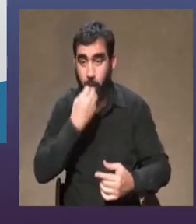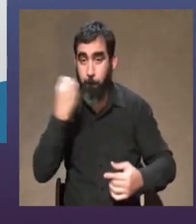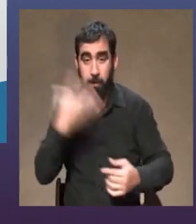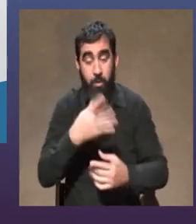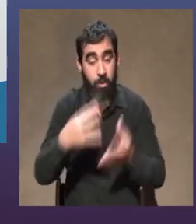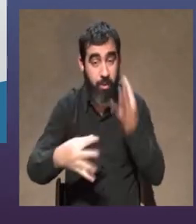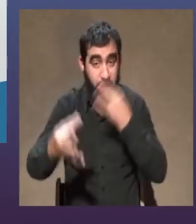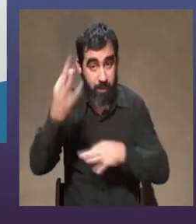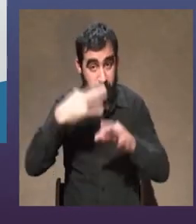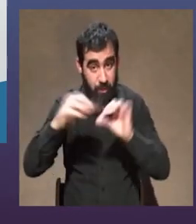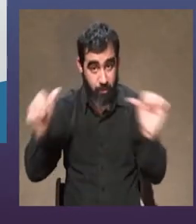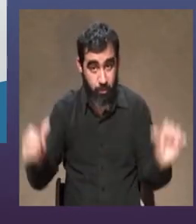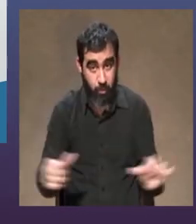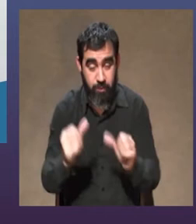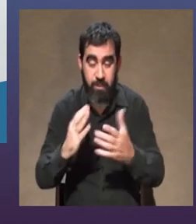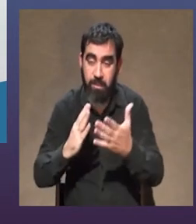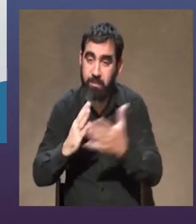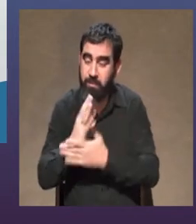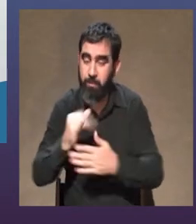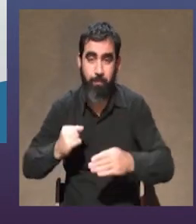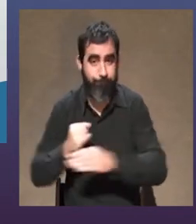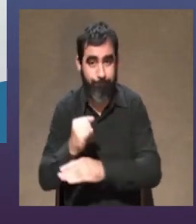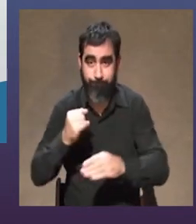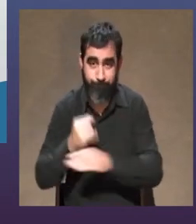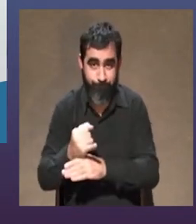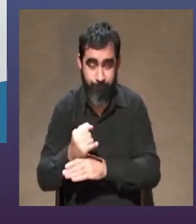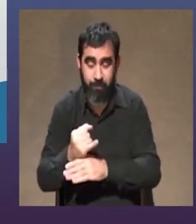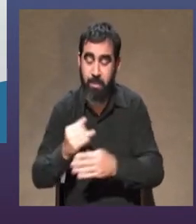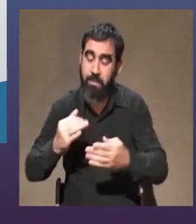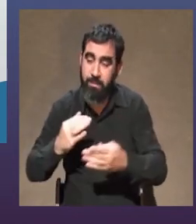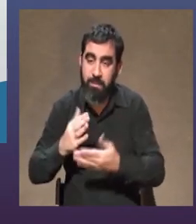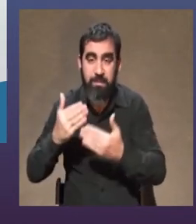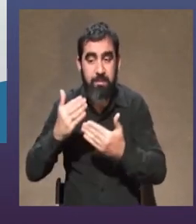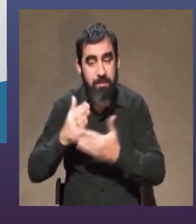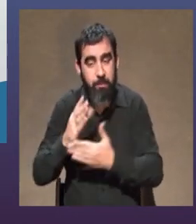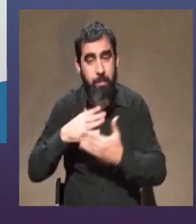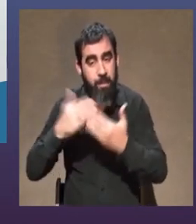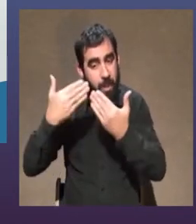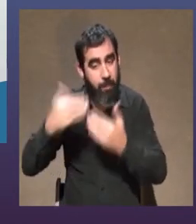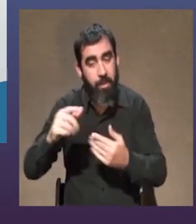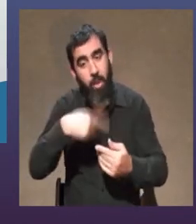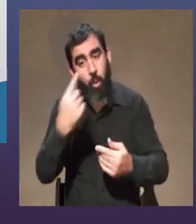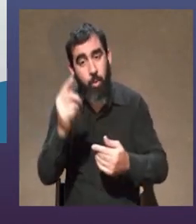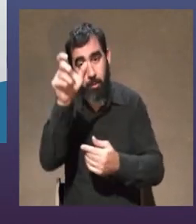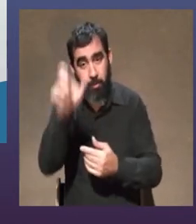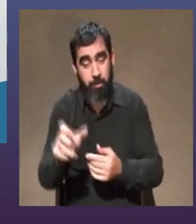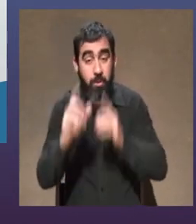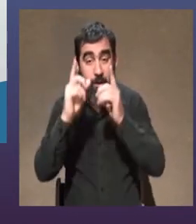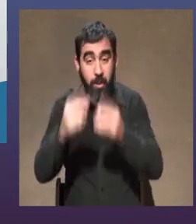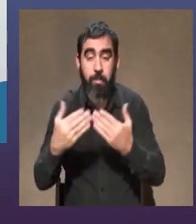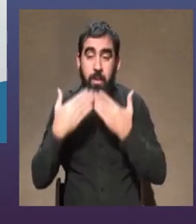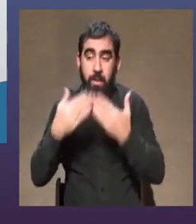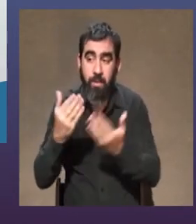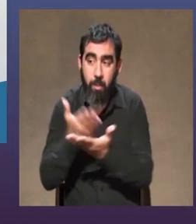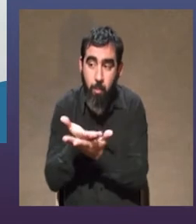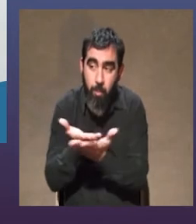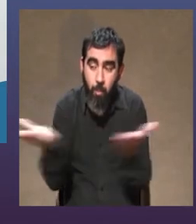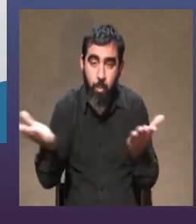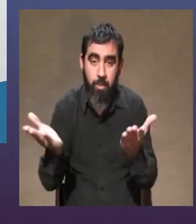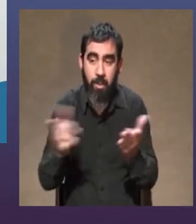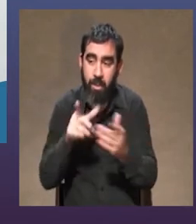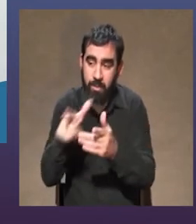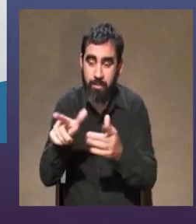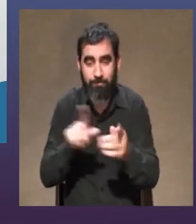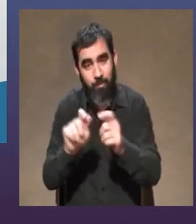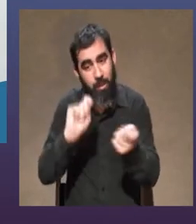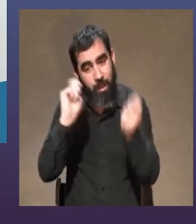teatro, o de hacer teatro, es que siempre me equivoco. Y que siempre es a partir de otras personas que me muestran que no es por